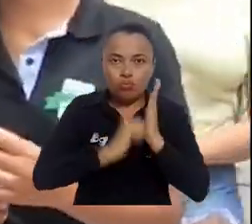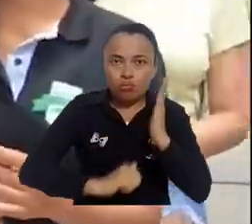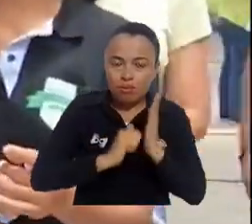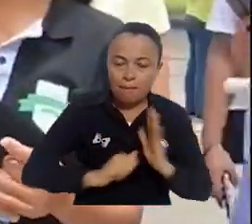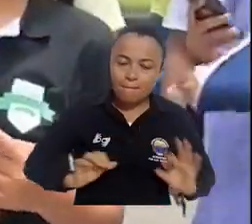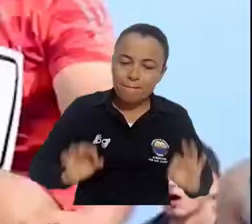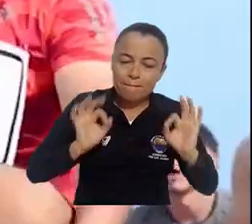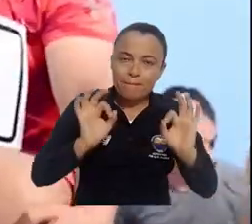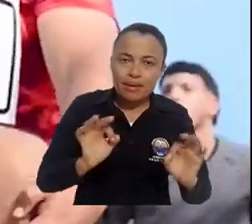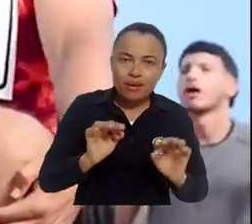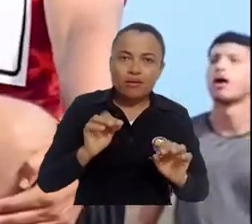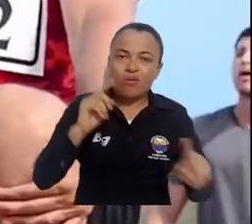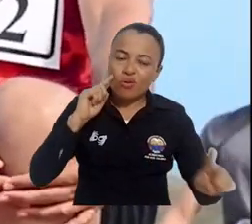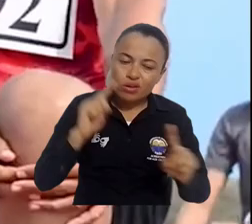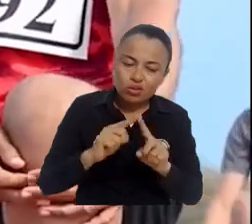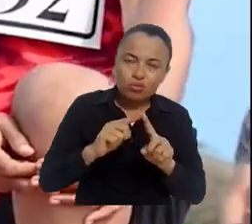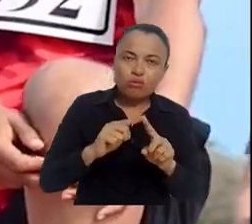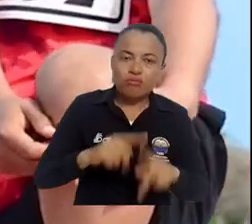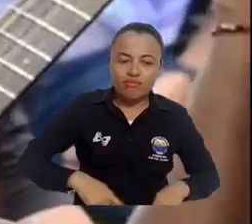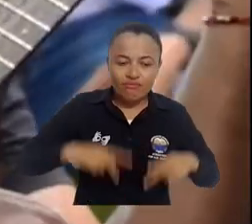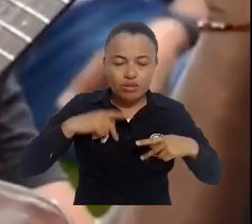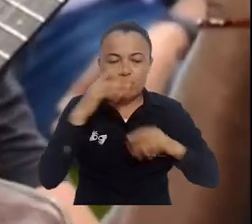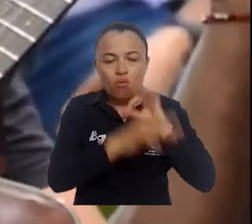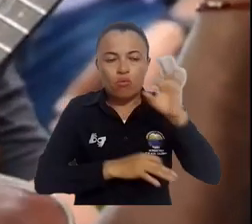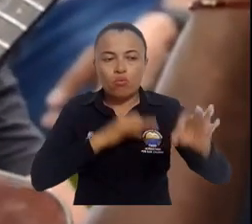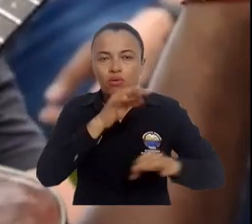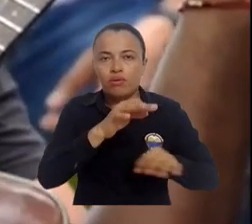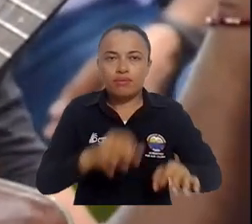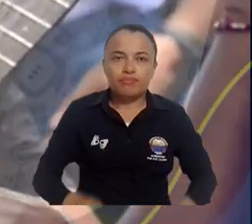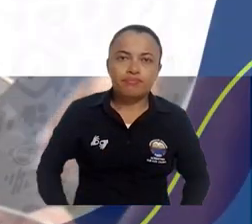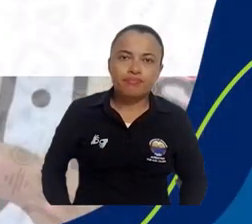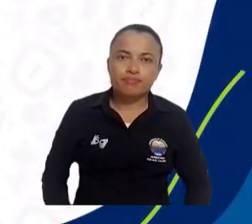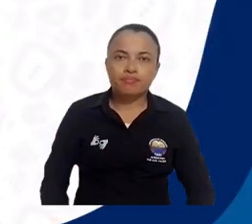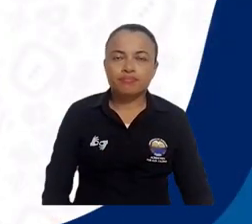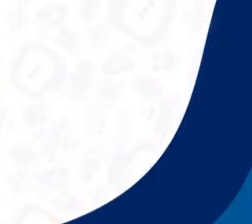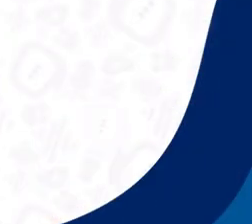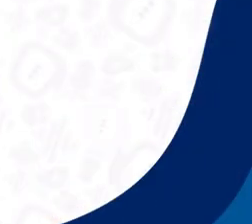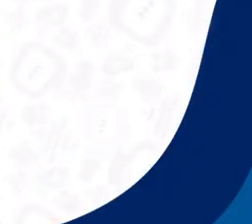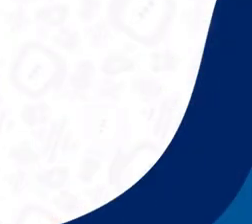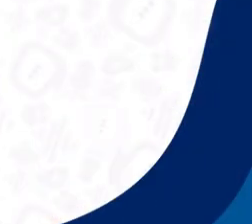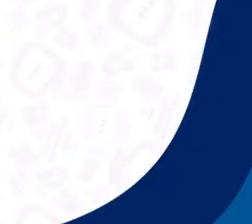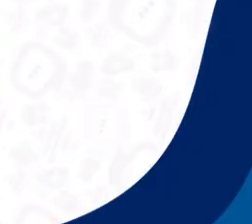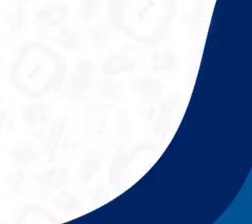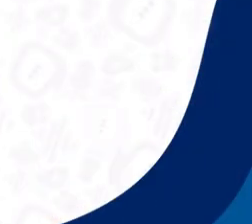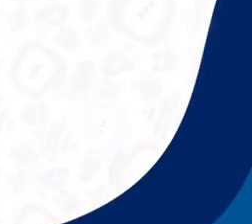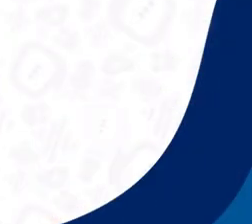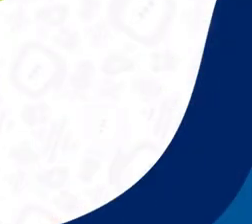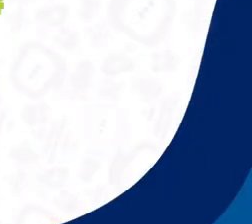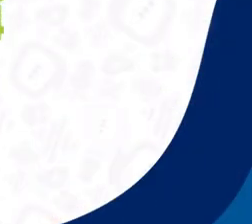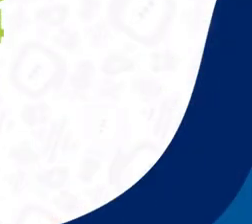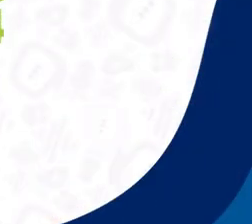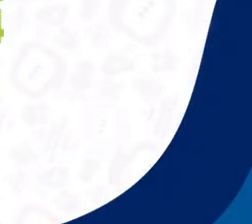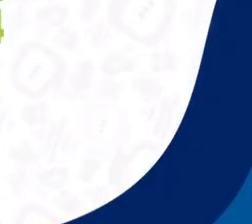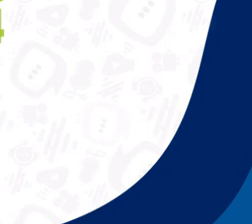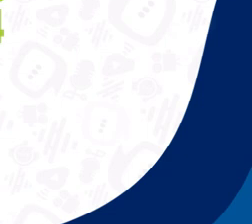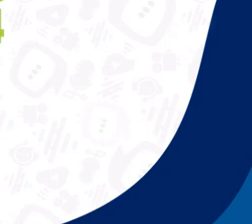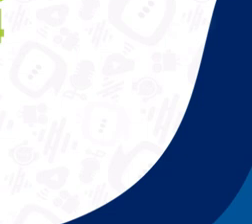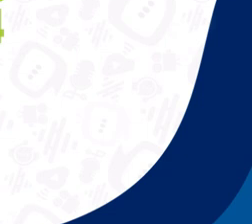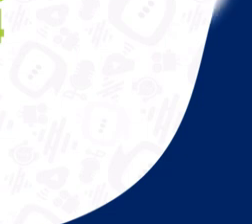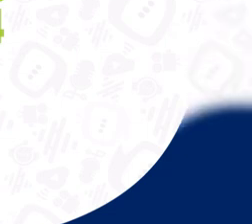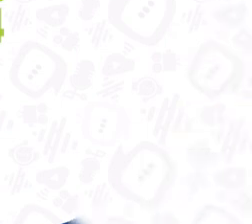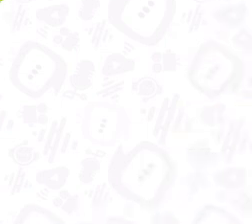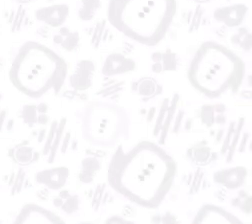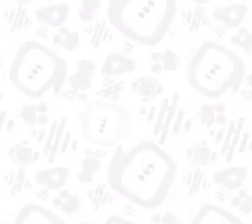sano en el que se trabaja de manera permanente en favor de la vida. Aún más incluyente e innovadora.